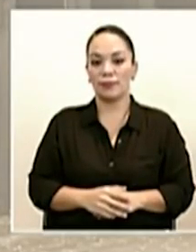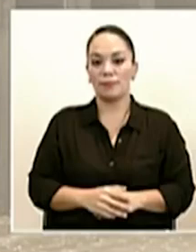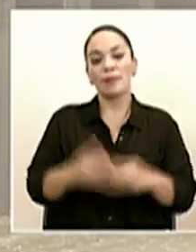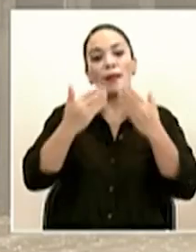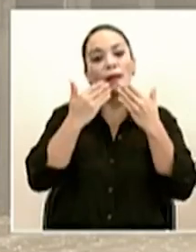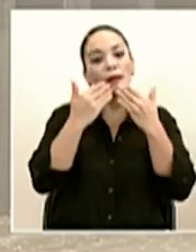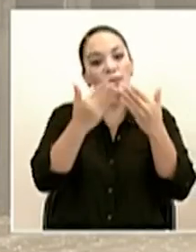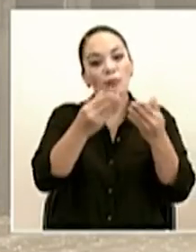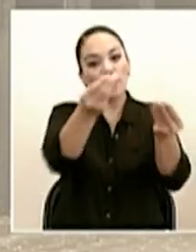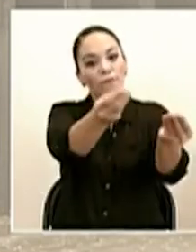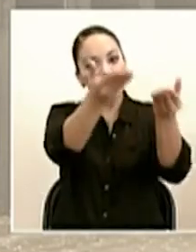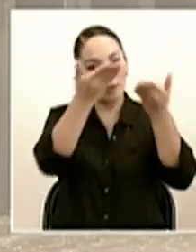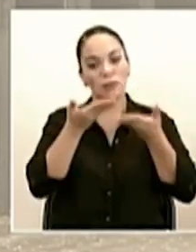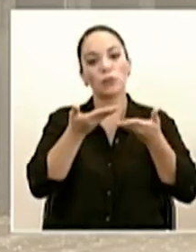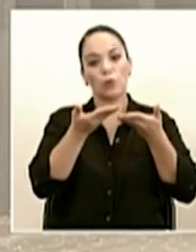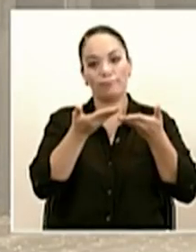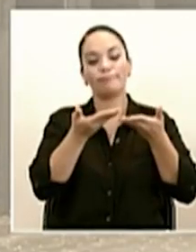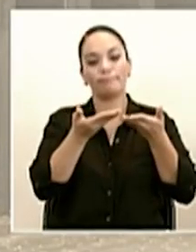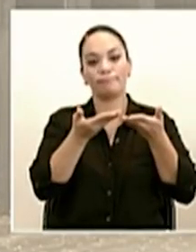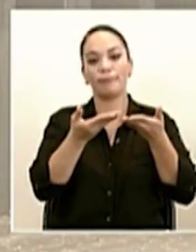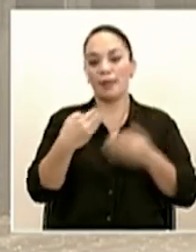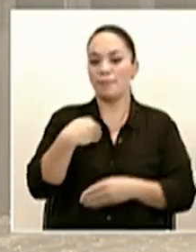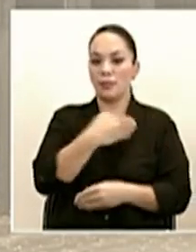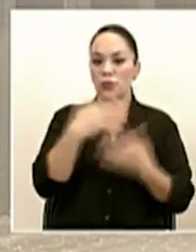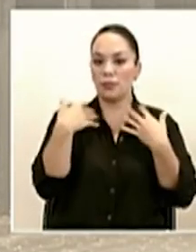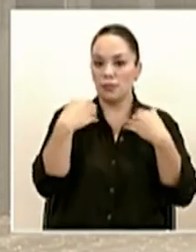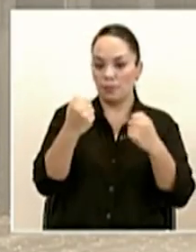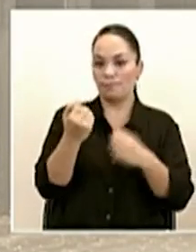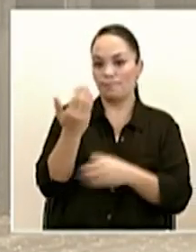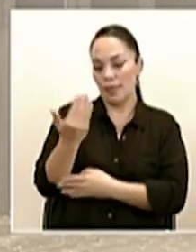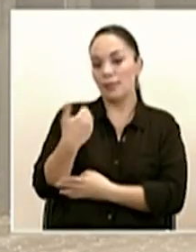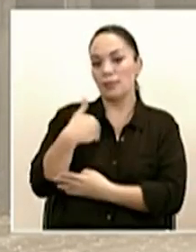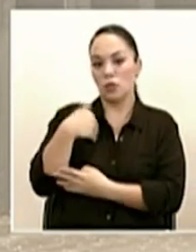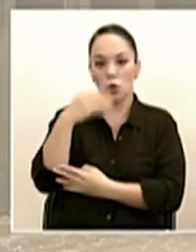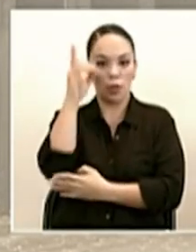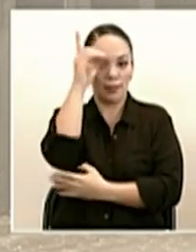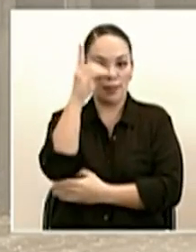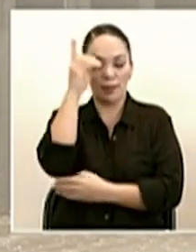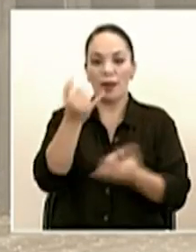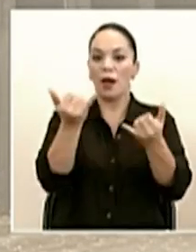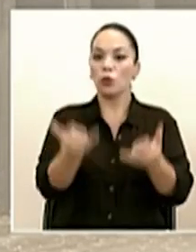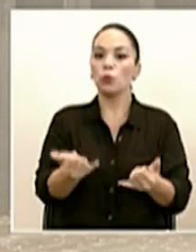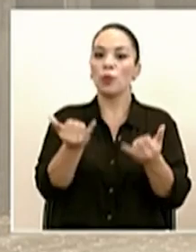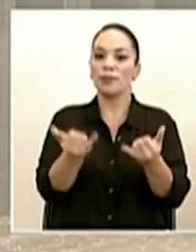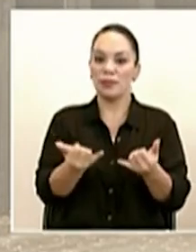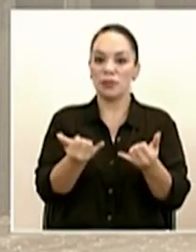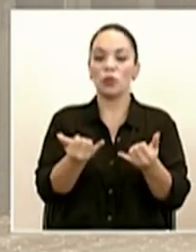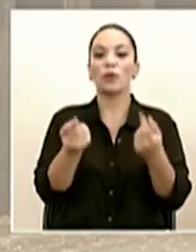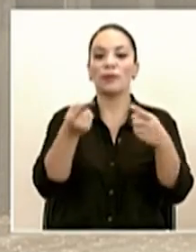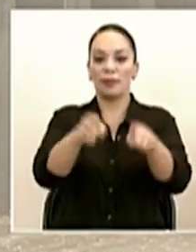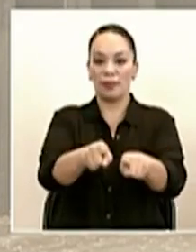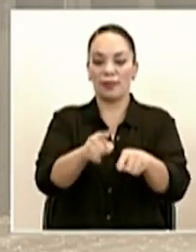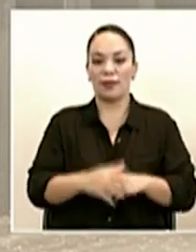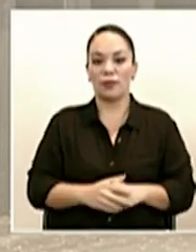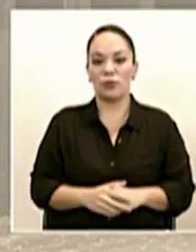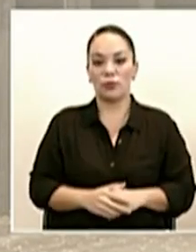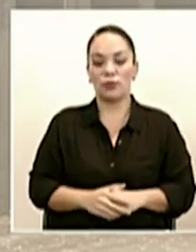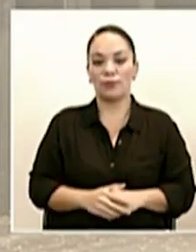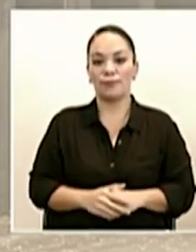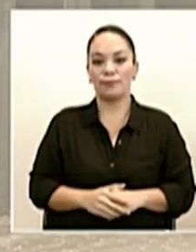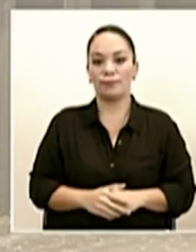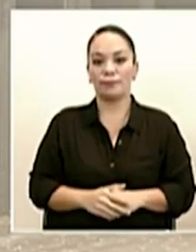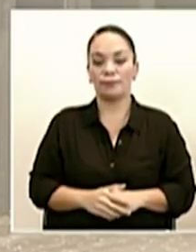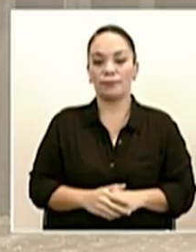Agradecemos el reporte que nos hace llegar el Ministro de Salud, don Daniel, con la actualización de casos. Son